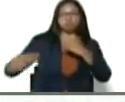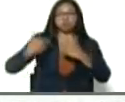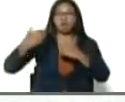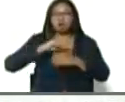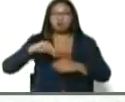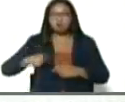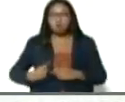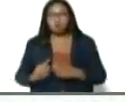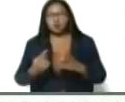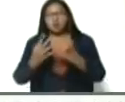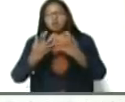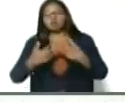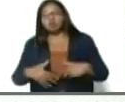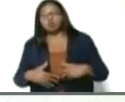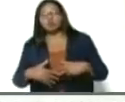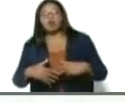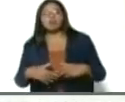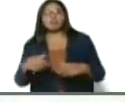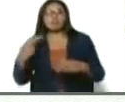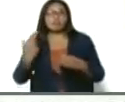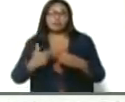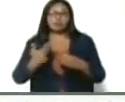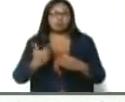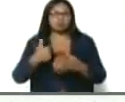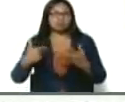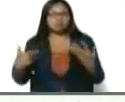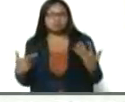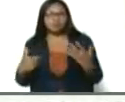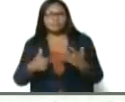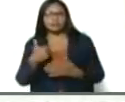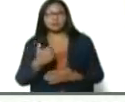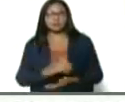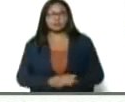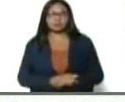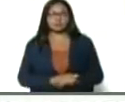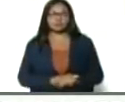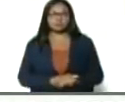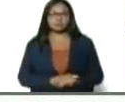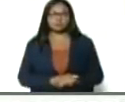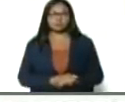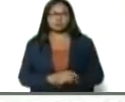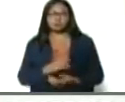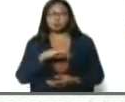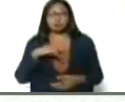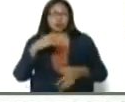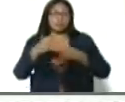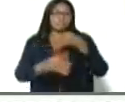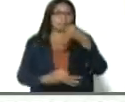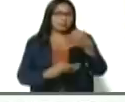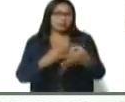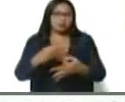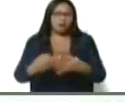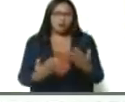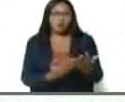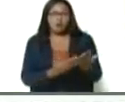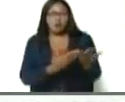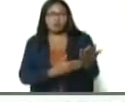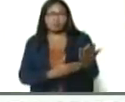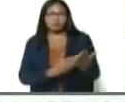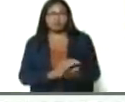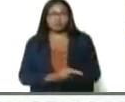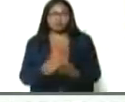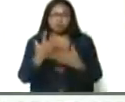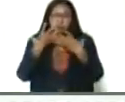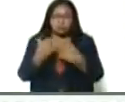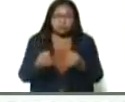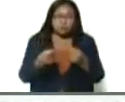contra la industria petrolera, contra los ingresos nacionales, como lo hemos explicado, como entiende la